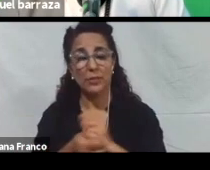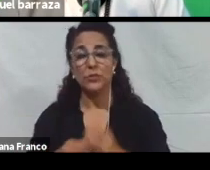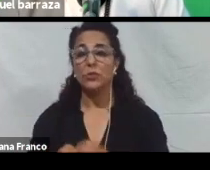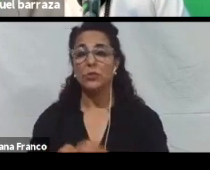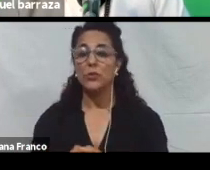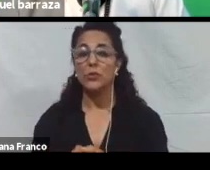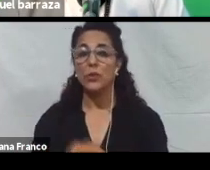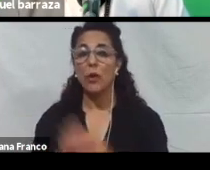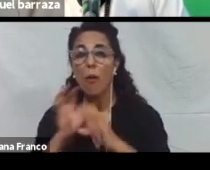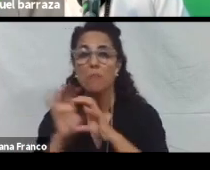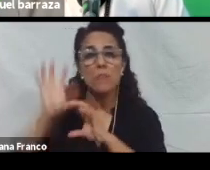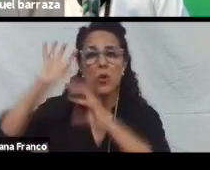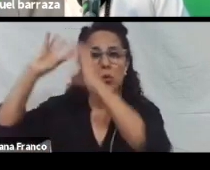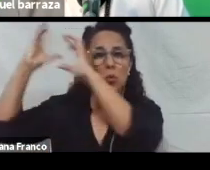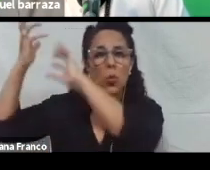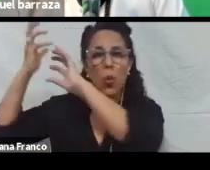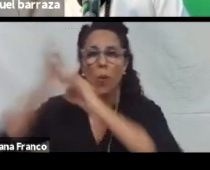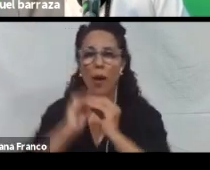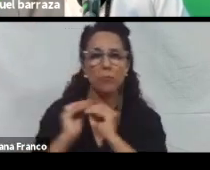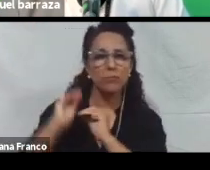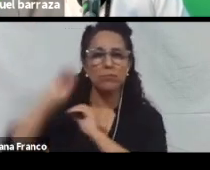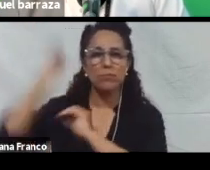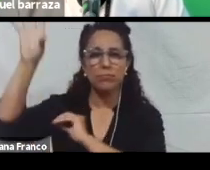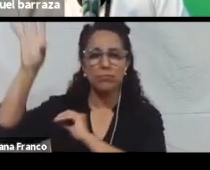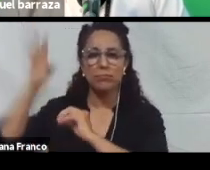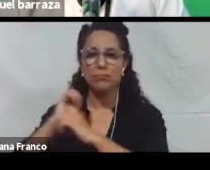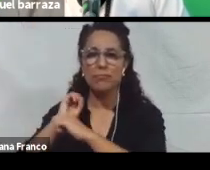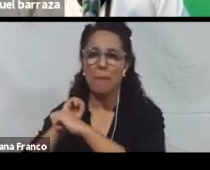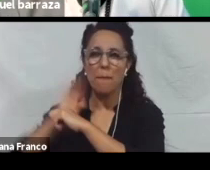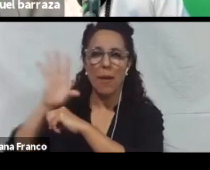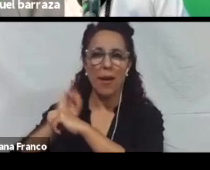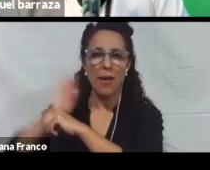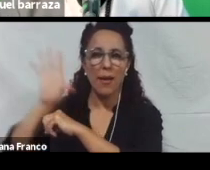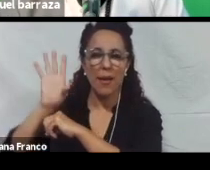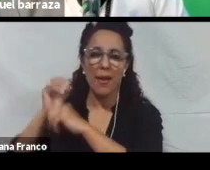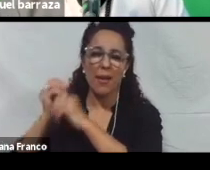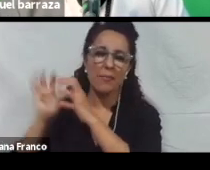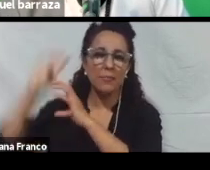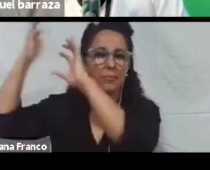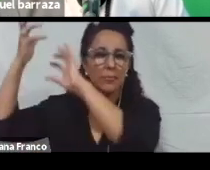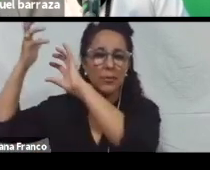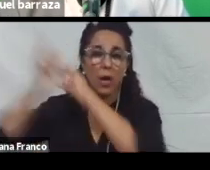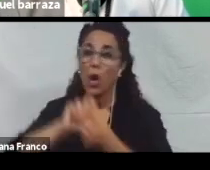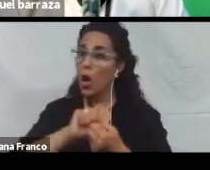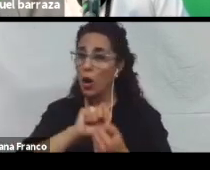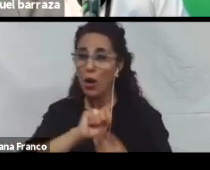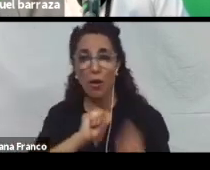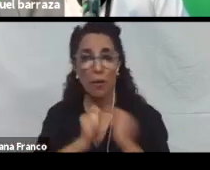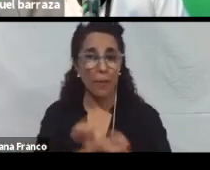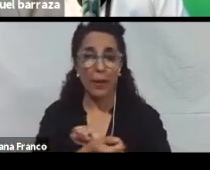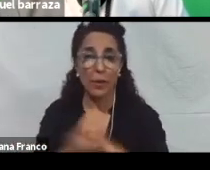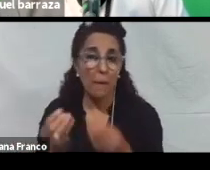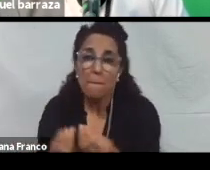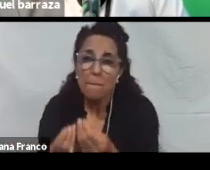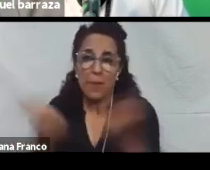A una nube. después se descarga. O se convierte en otro formato. En esas conversiones. Se pierde. La tabla. Y queda en un texto